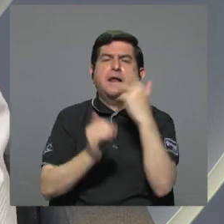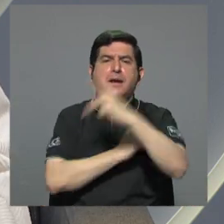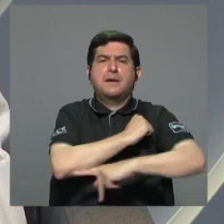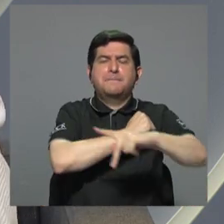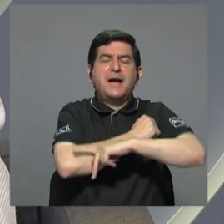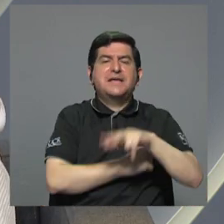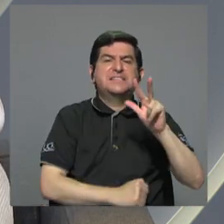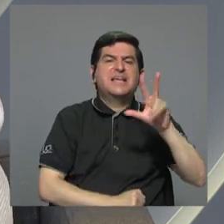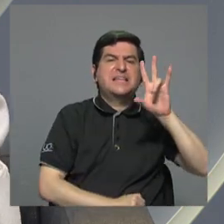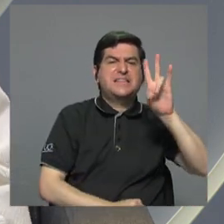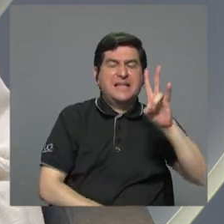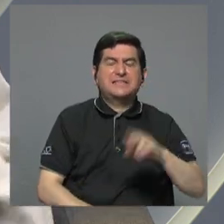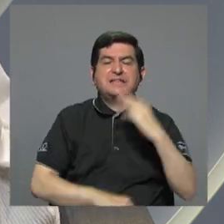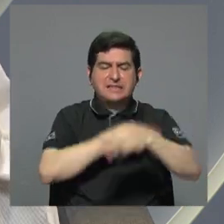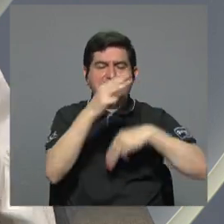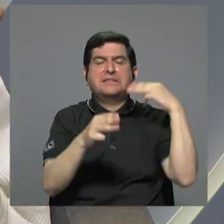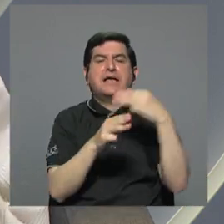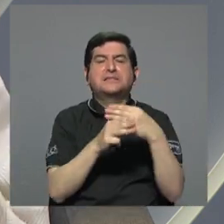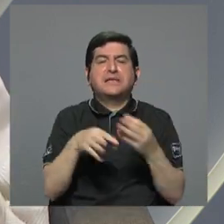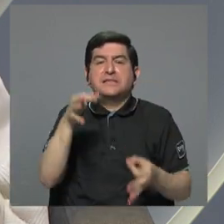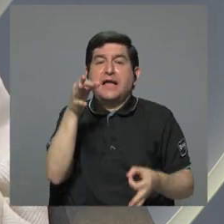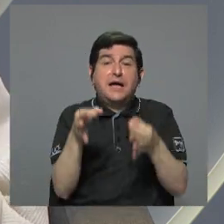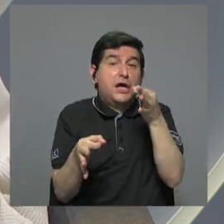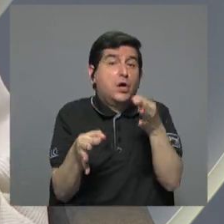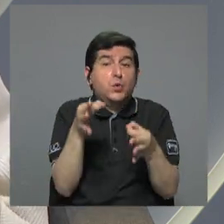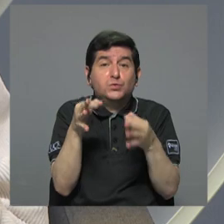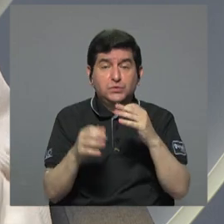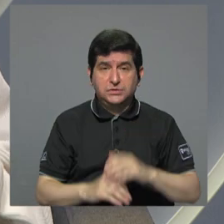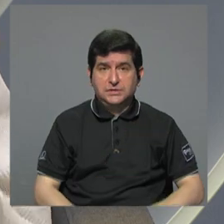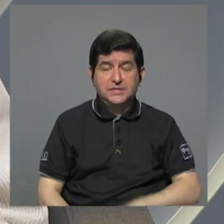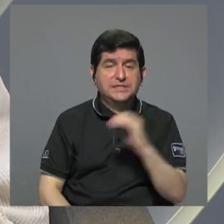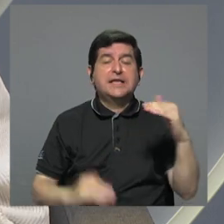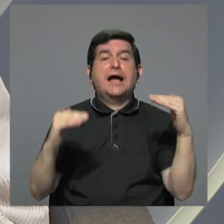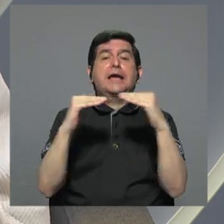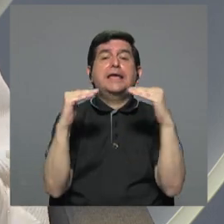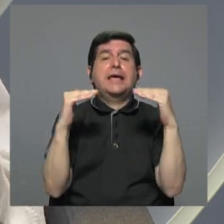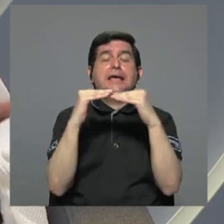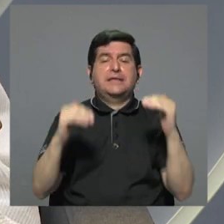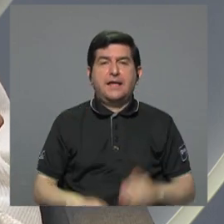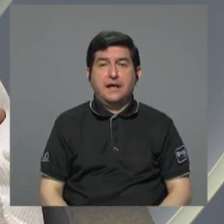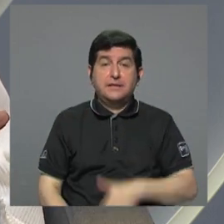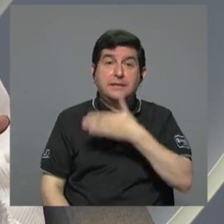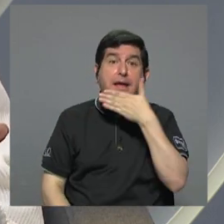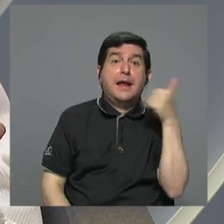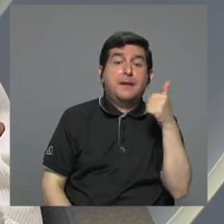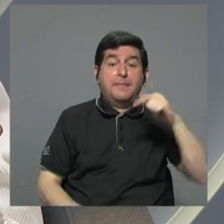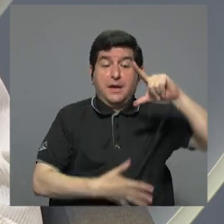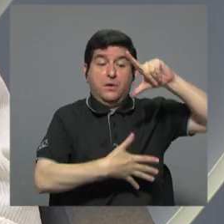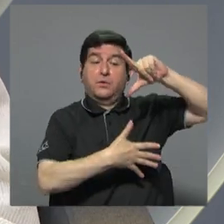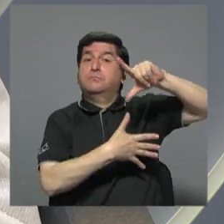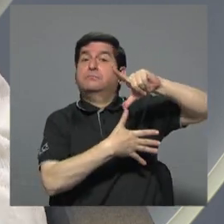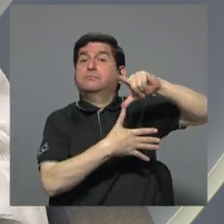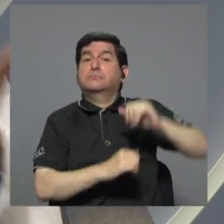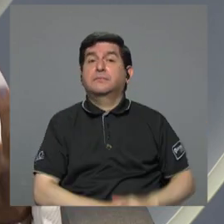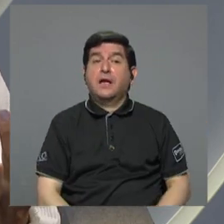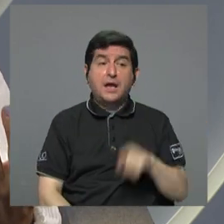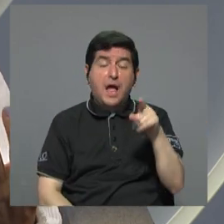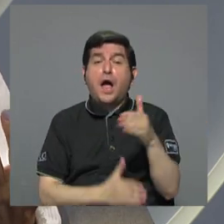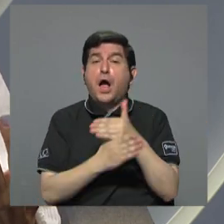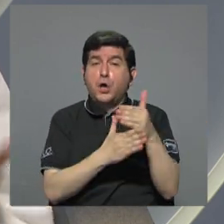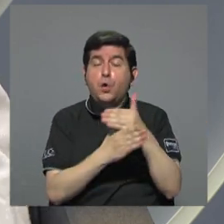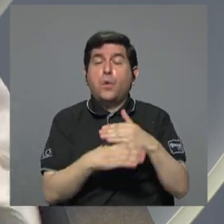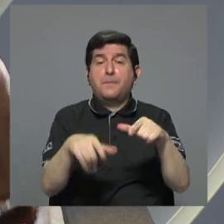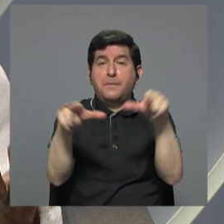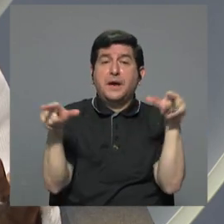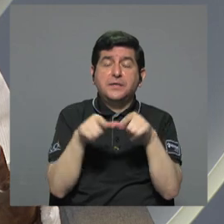37 del mundo en justicia y equidad, como el mejor de América Latina, y ahí compartía